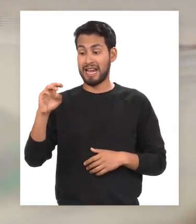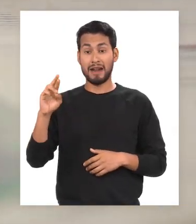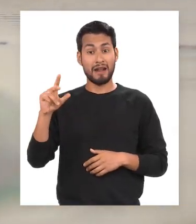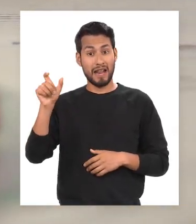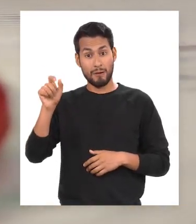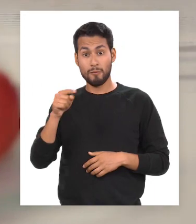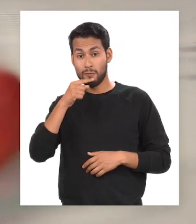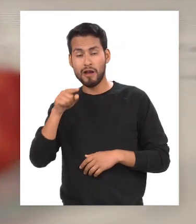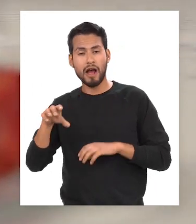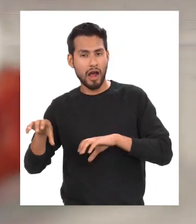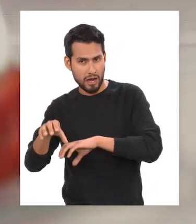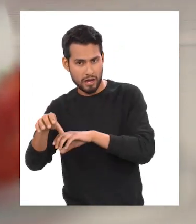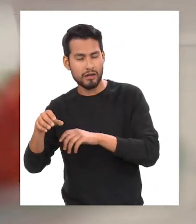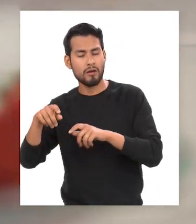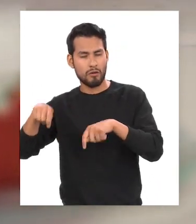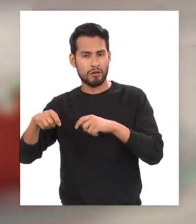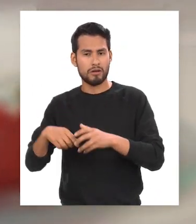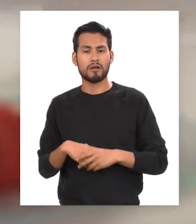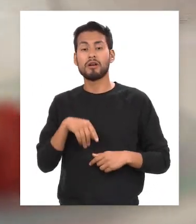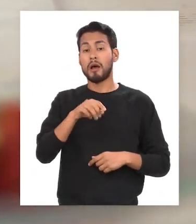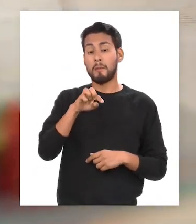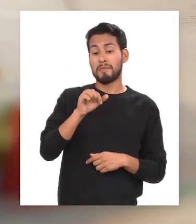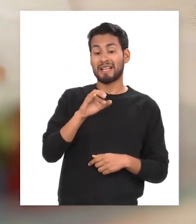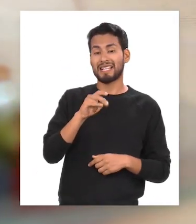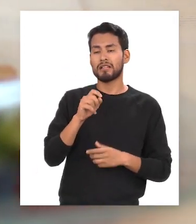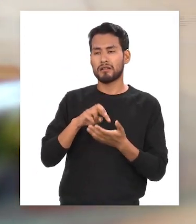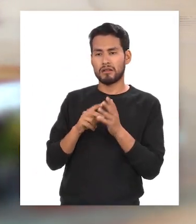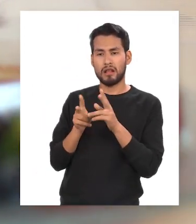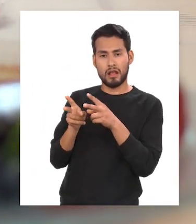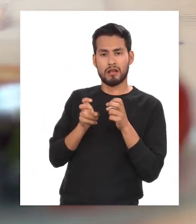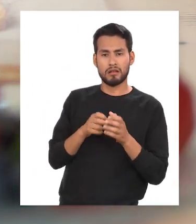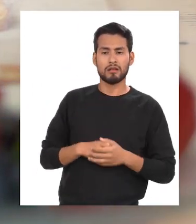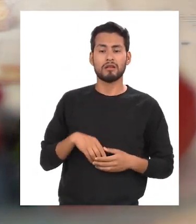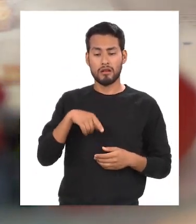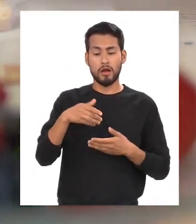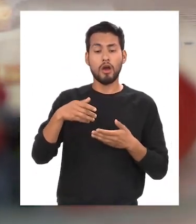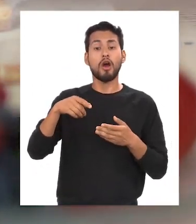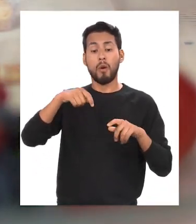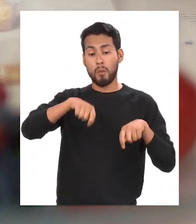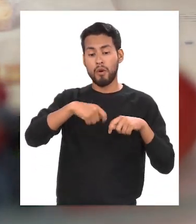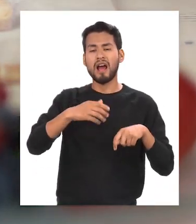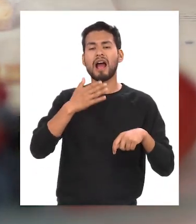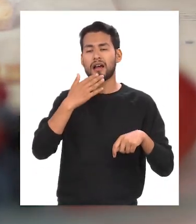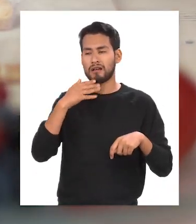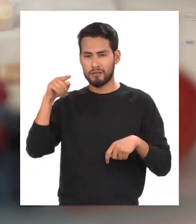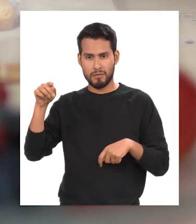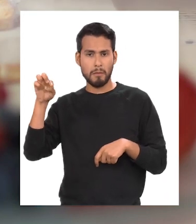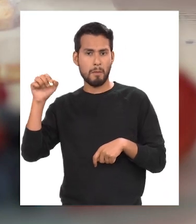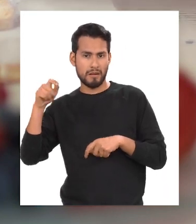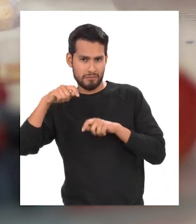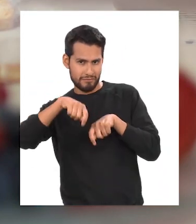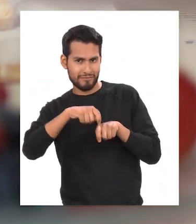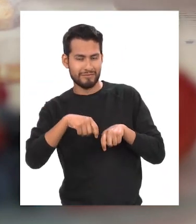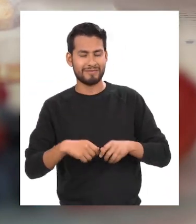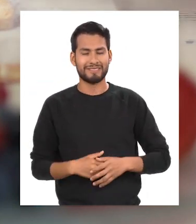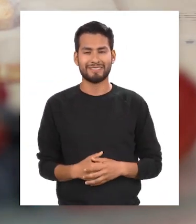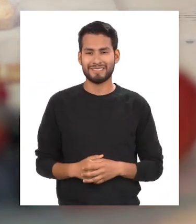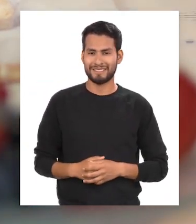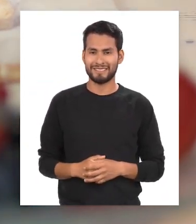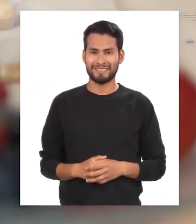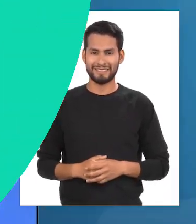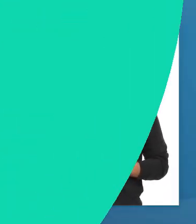Carmela preparó un postre. Mientras que el sujeto paciente recibe la acción. Como en la oración, el postre fue preparado por Carmela.